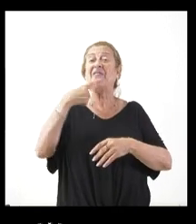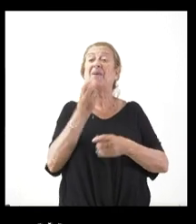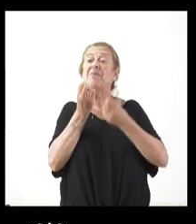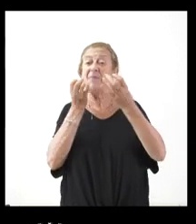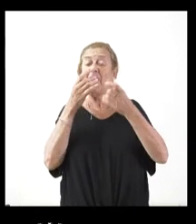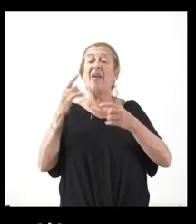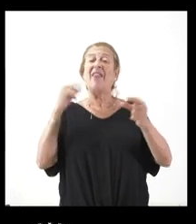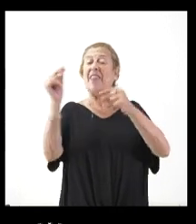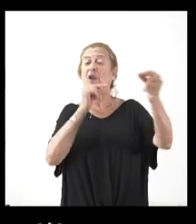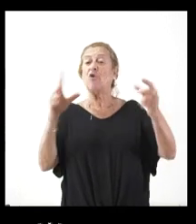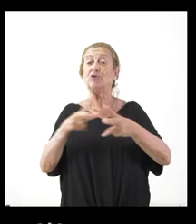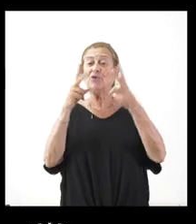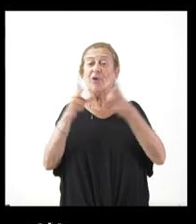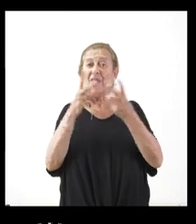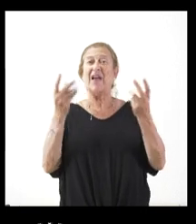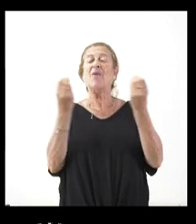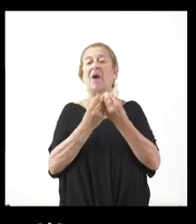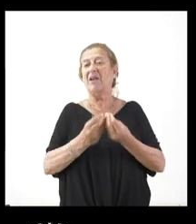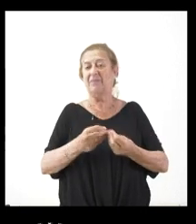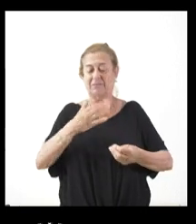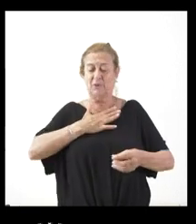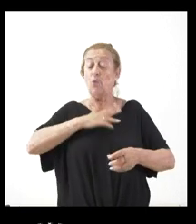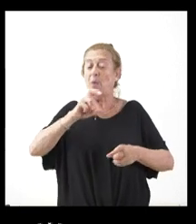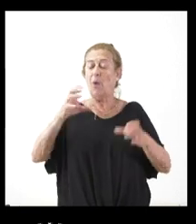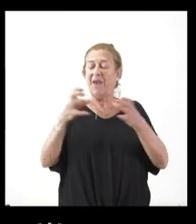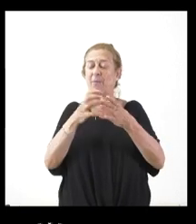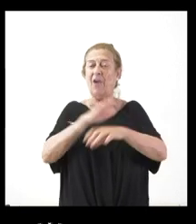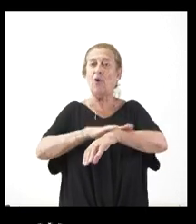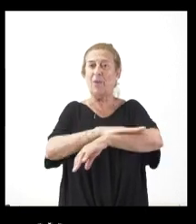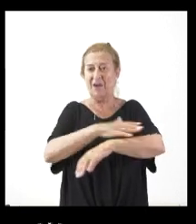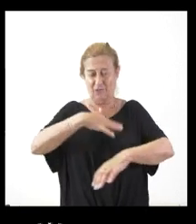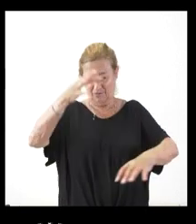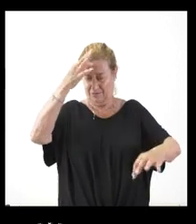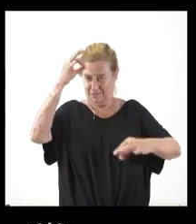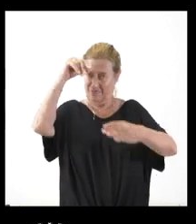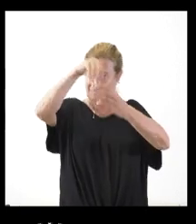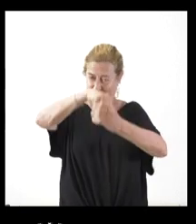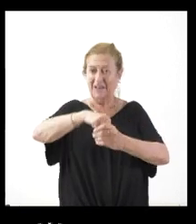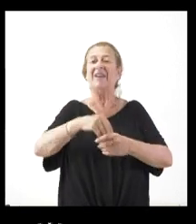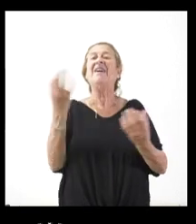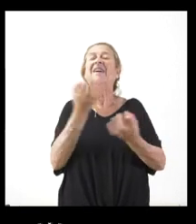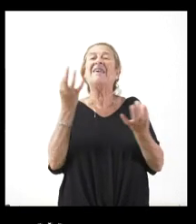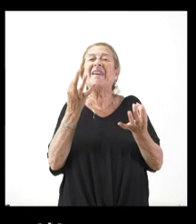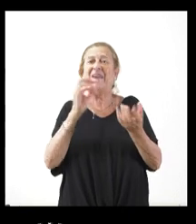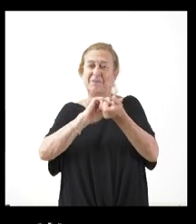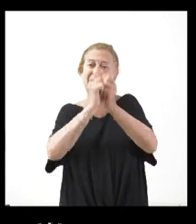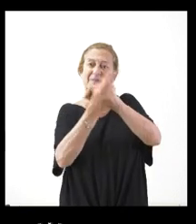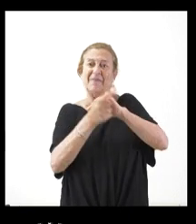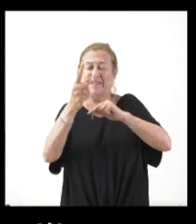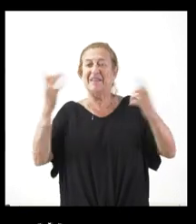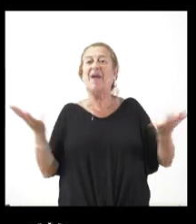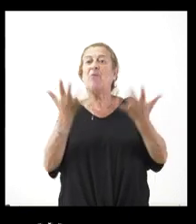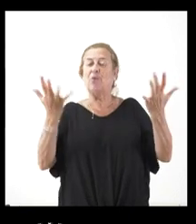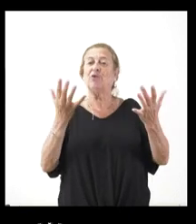el diálogo social iba a ser una de las señas de identidad de su nuevo equipo de gobierno. Me gustaría saber en qué se va a traducir este impulso al diálogo